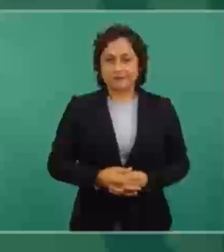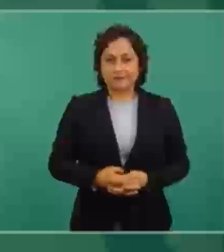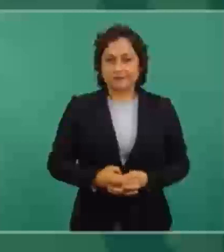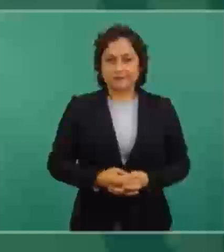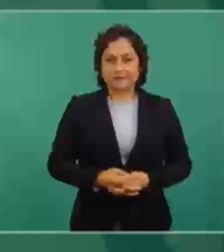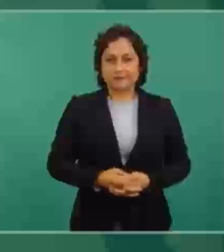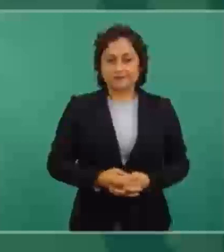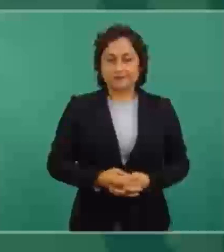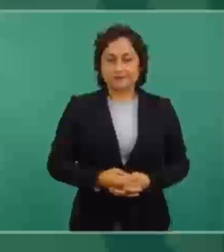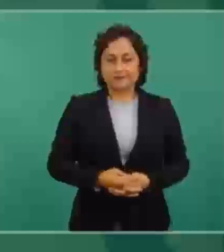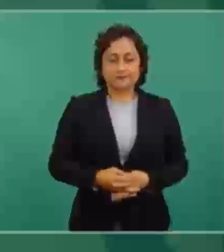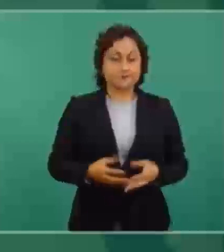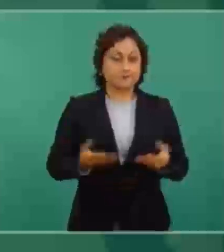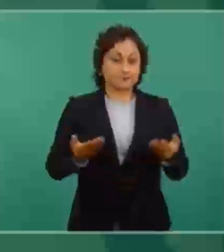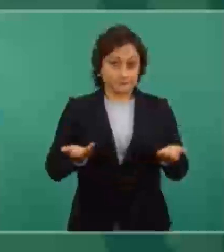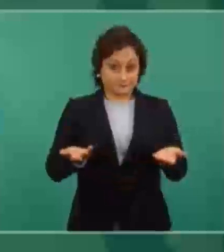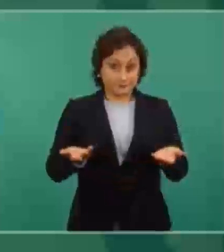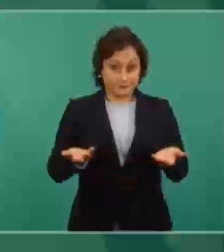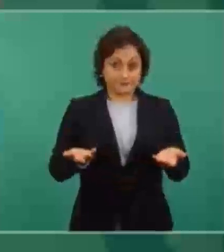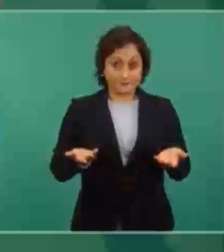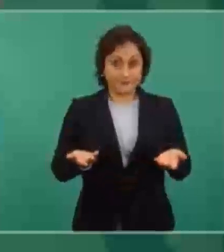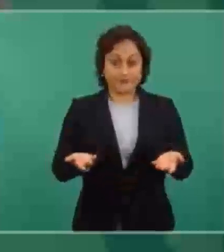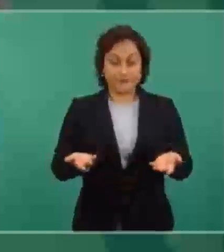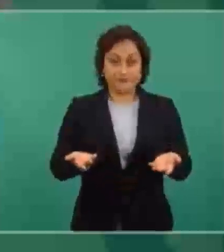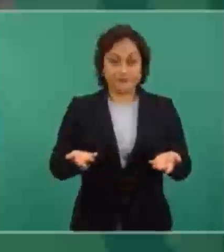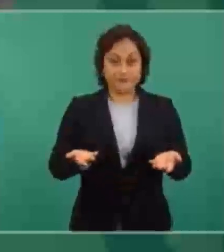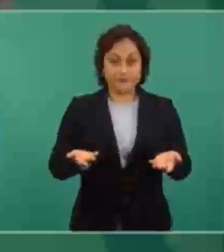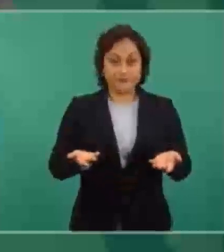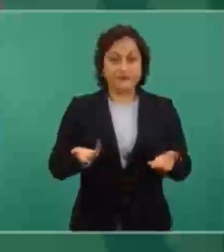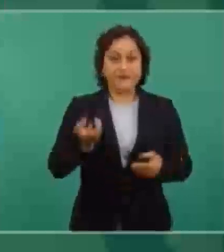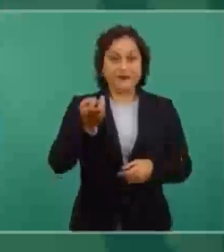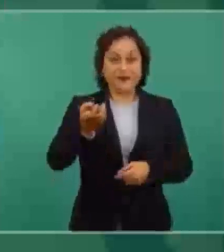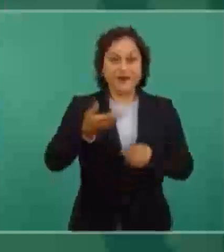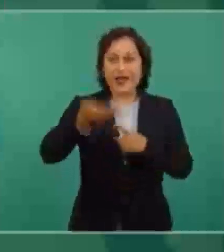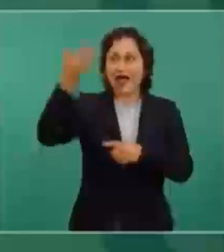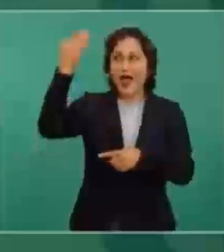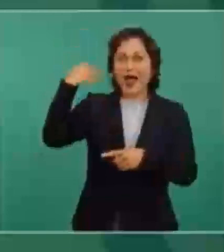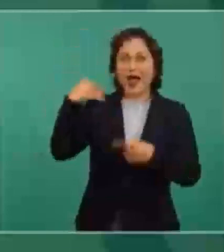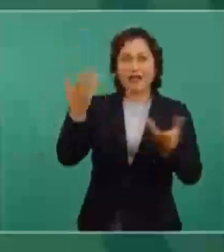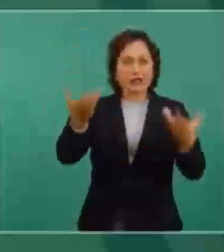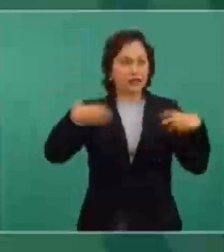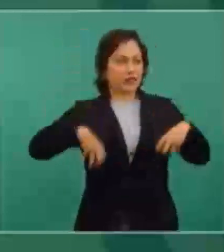Entonces, ya esos atracos se acabaron.